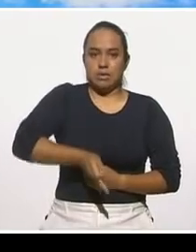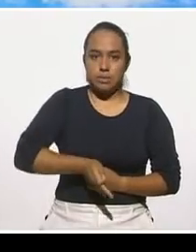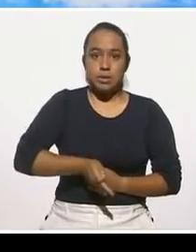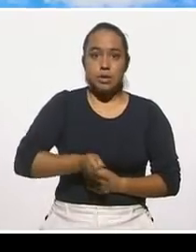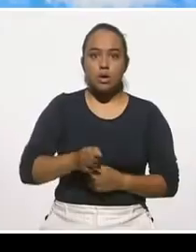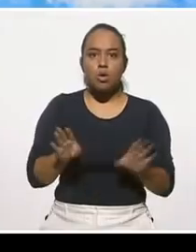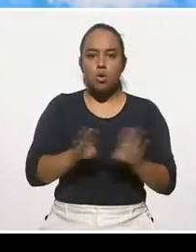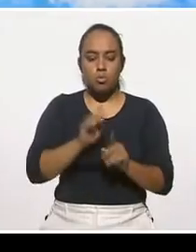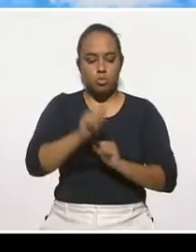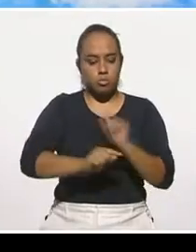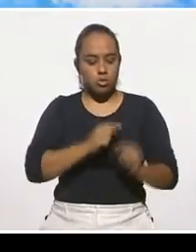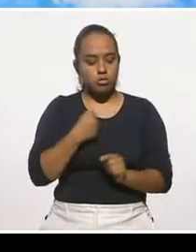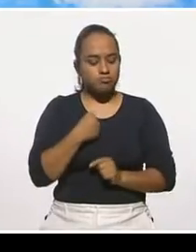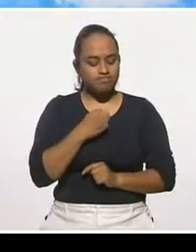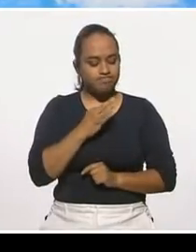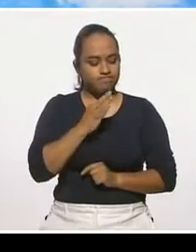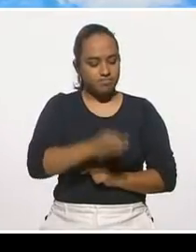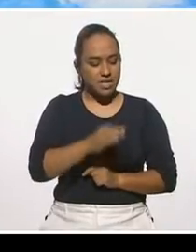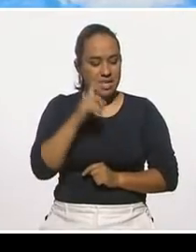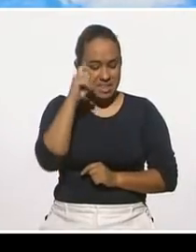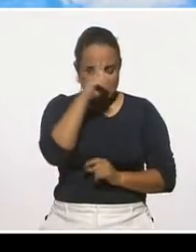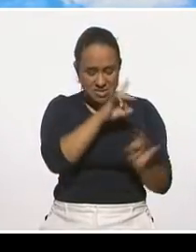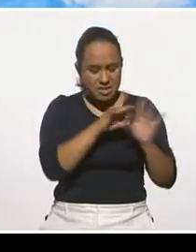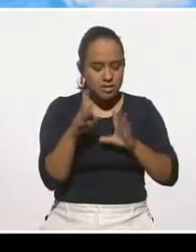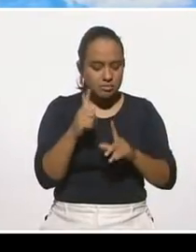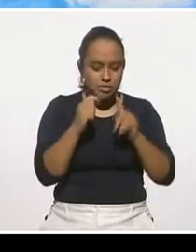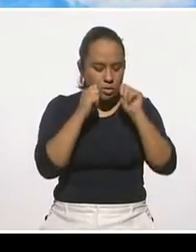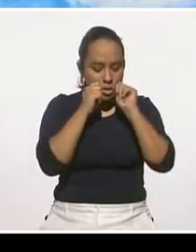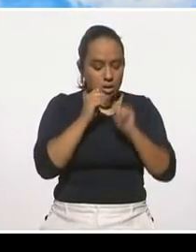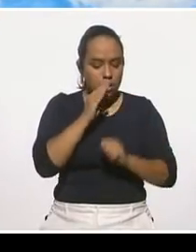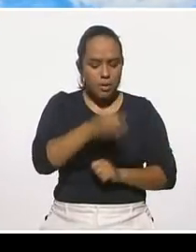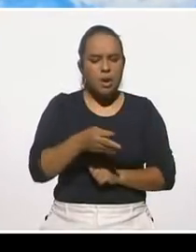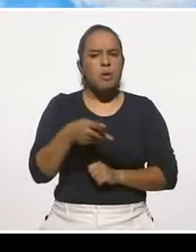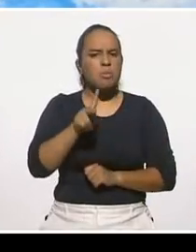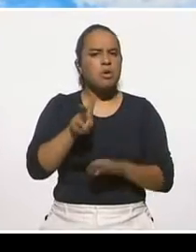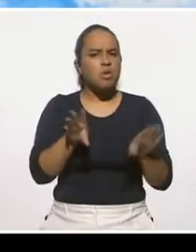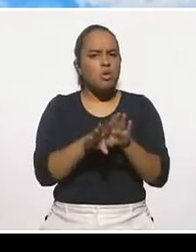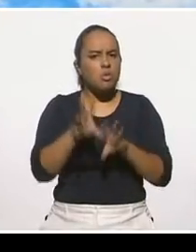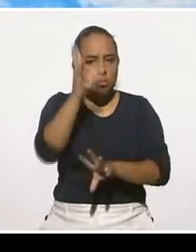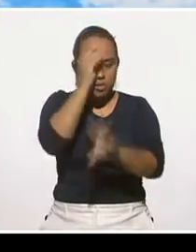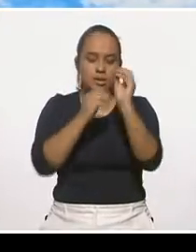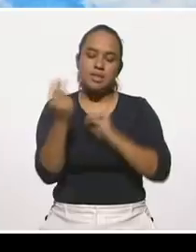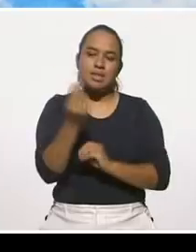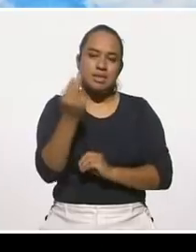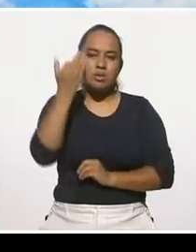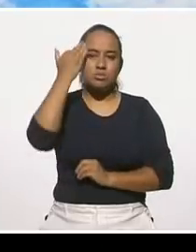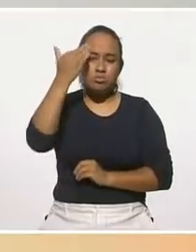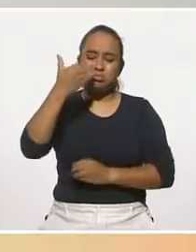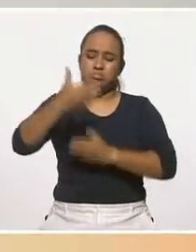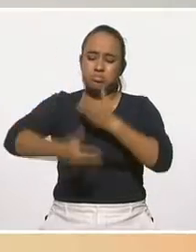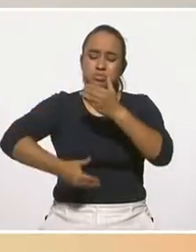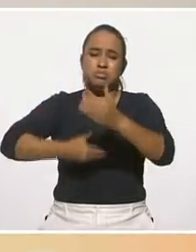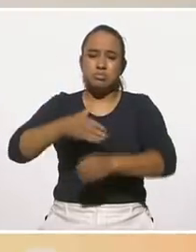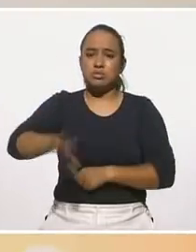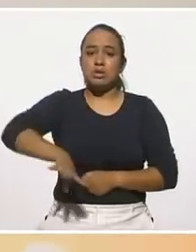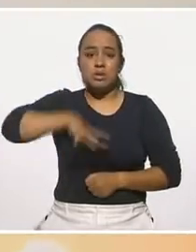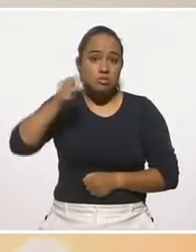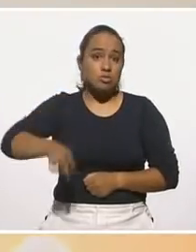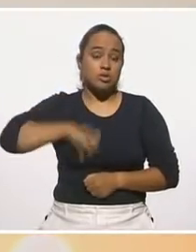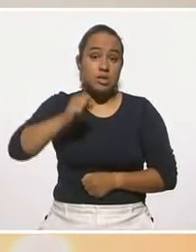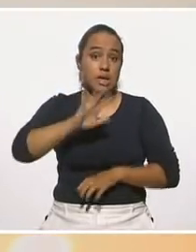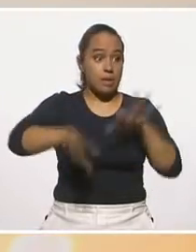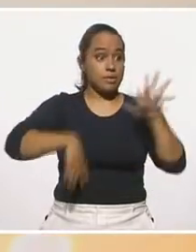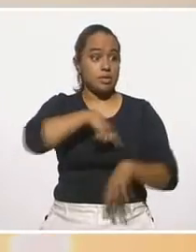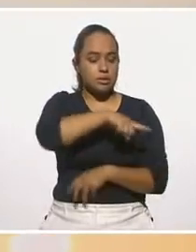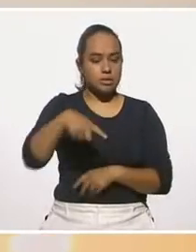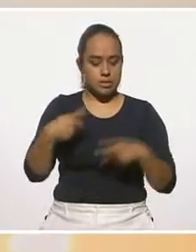para adaptarse y superar la adversidad. Esta se aprende en un proceso que requiere tiempo y esfuerzo y que compromete a las